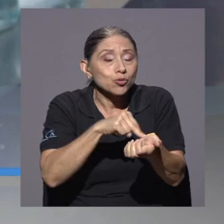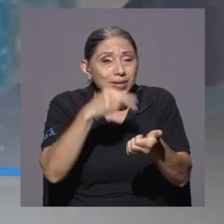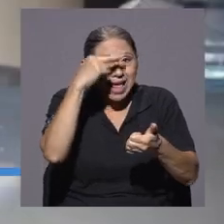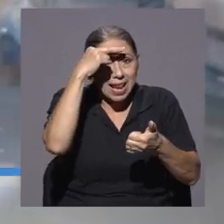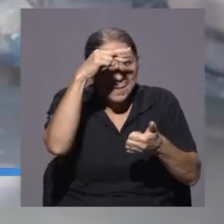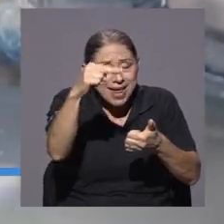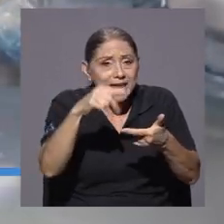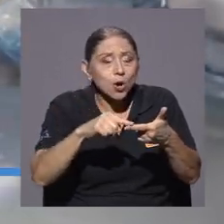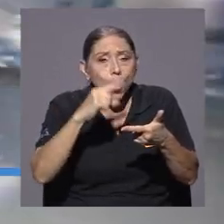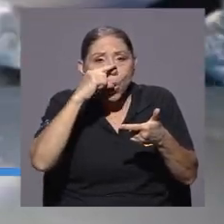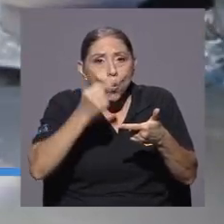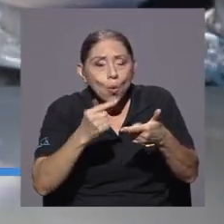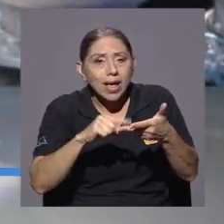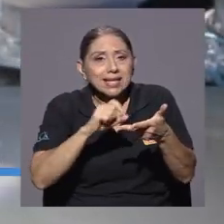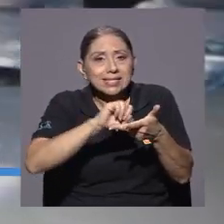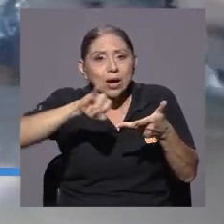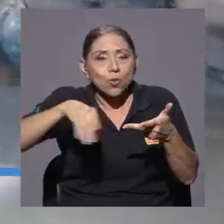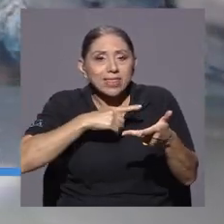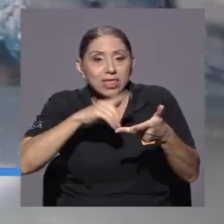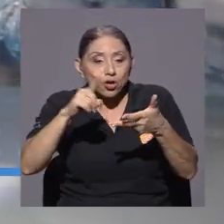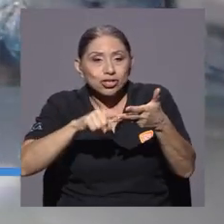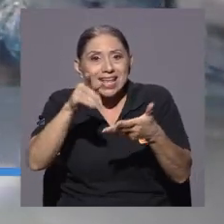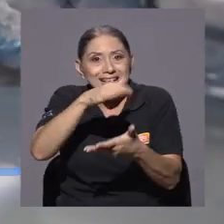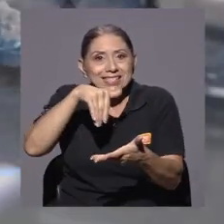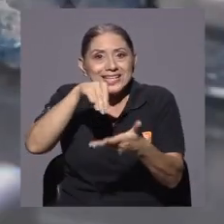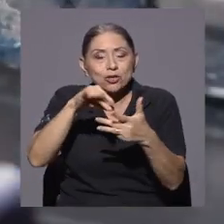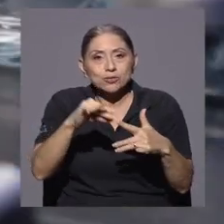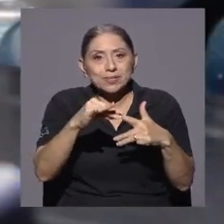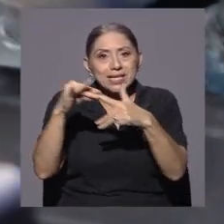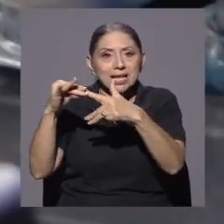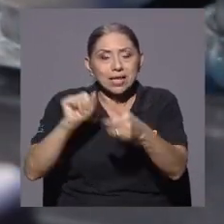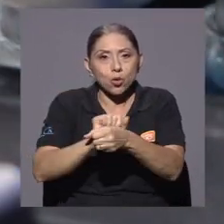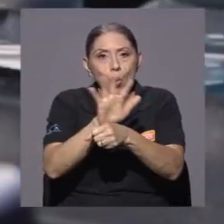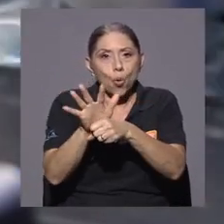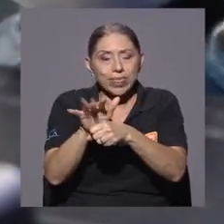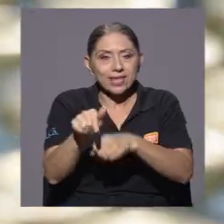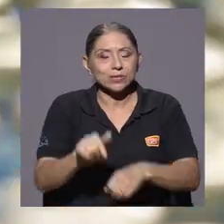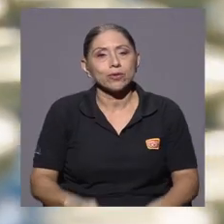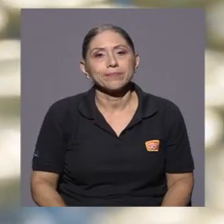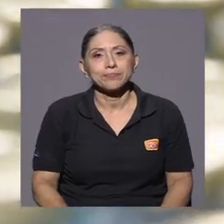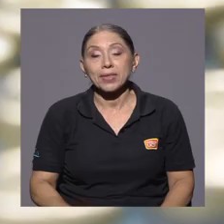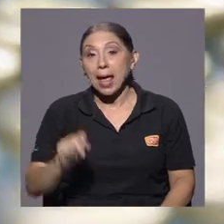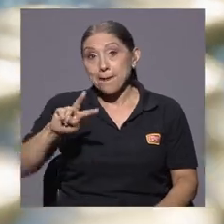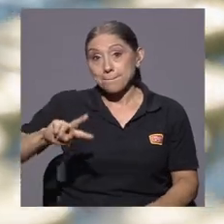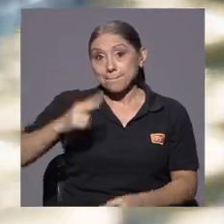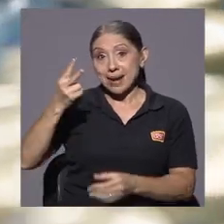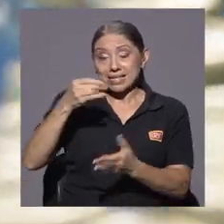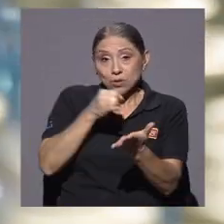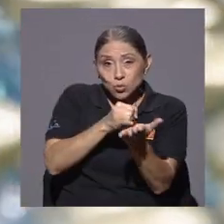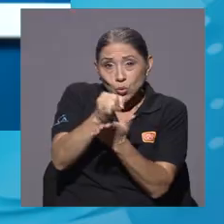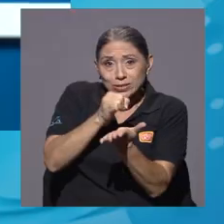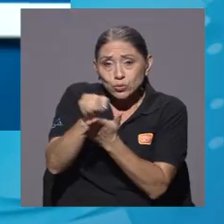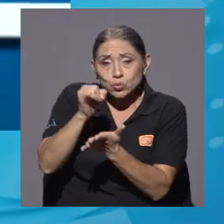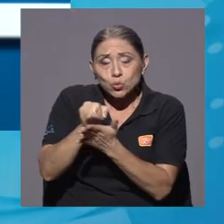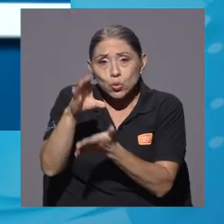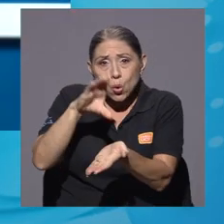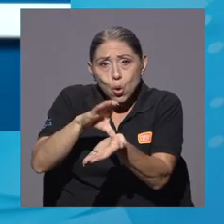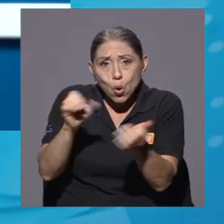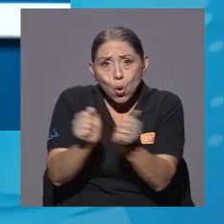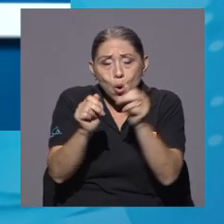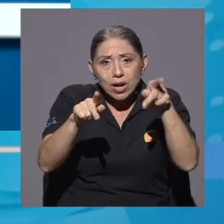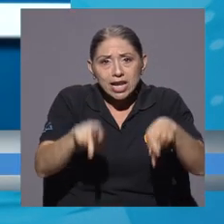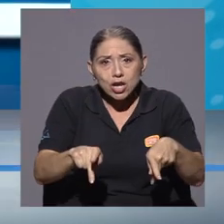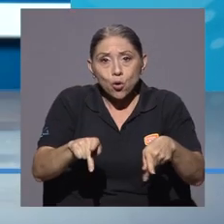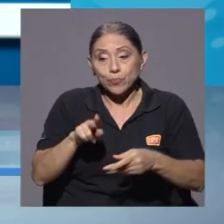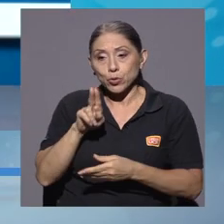Calderón Guardia, San Juan de Dios y el Centro Especializado en Atención COVID-19. Para el segundo estudio clínico, la Universidad de Costa